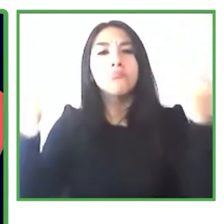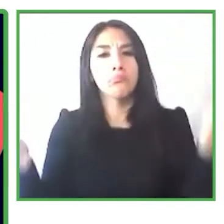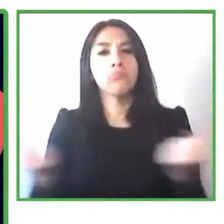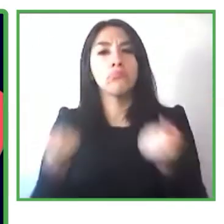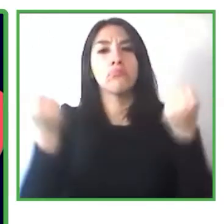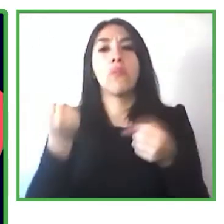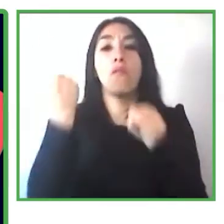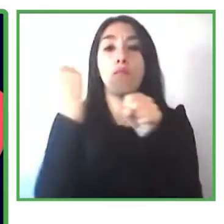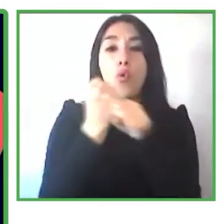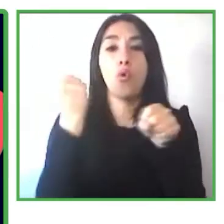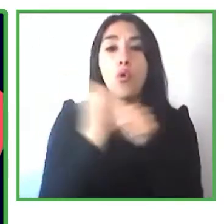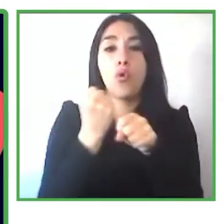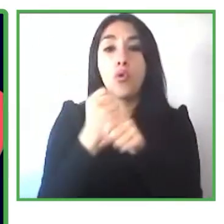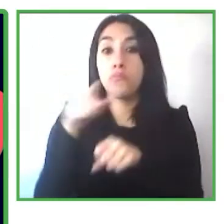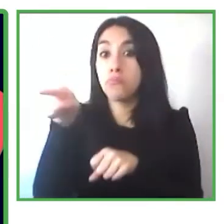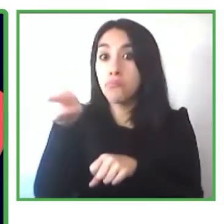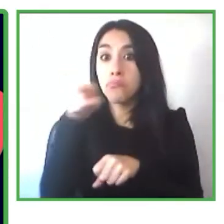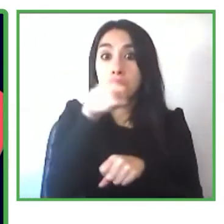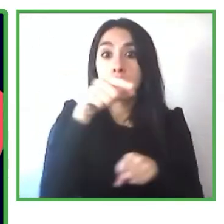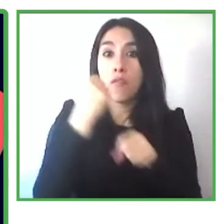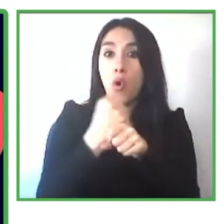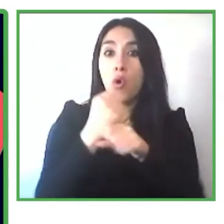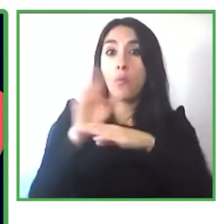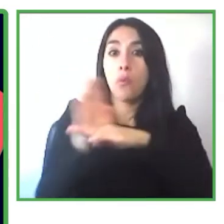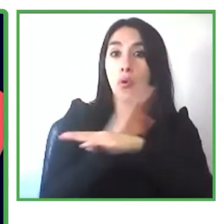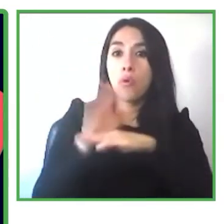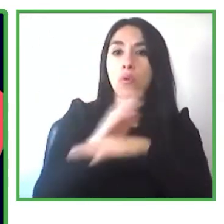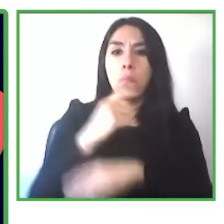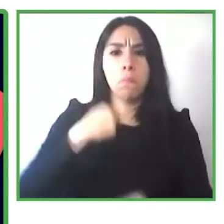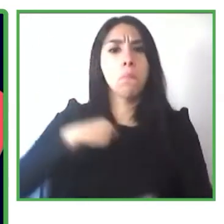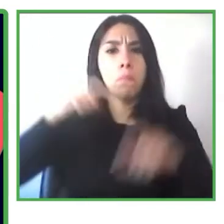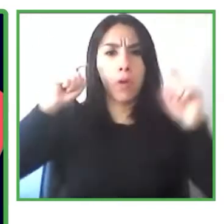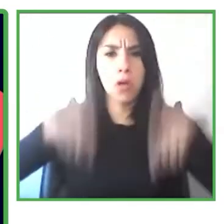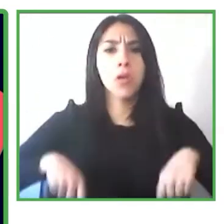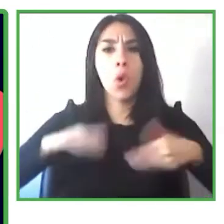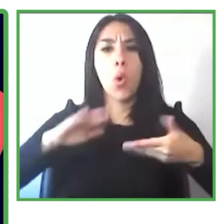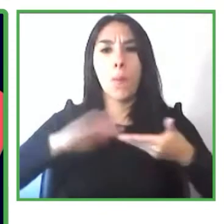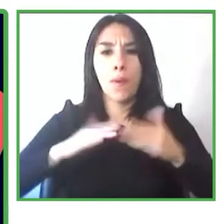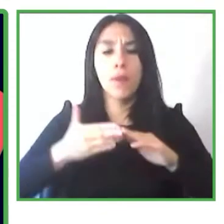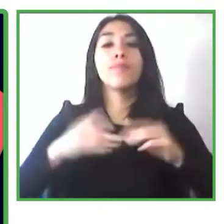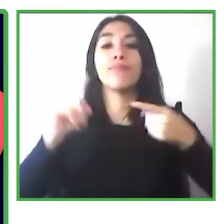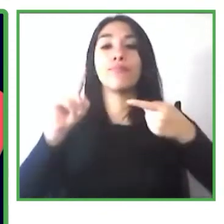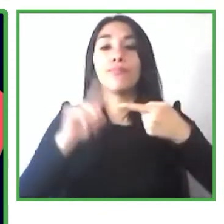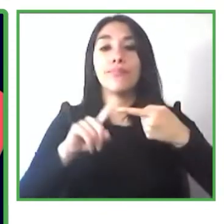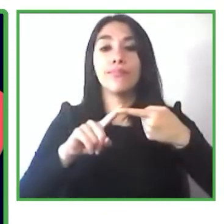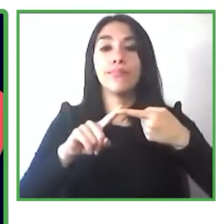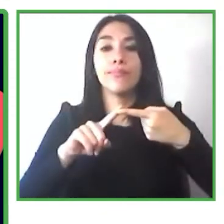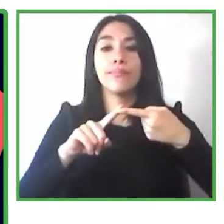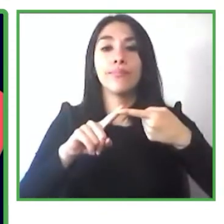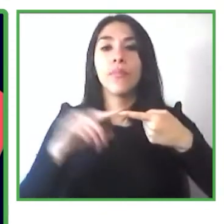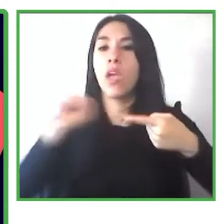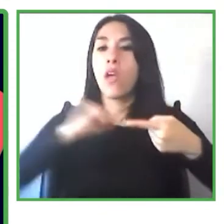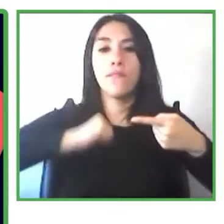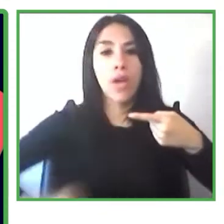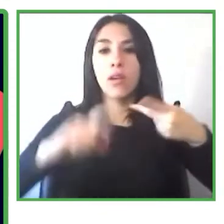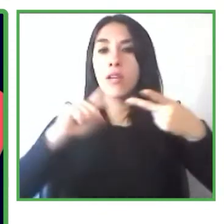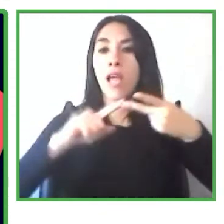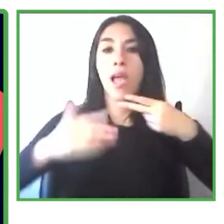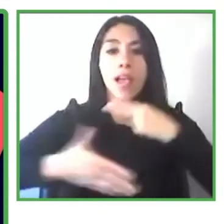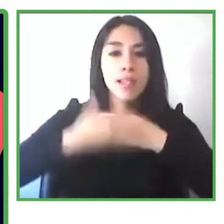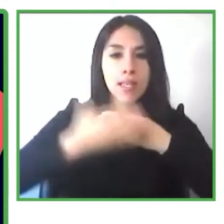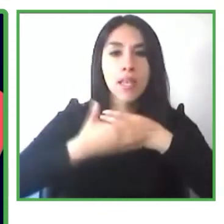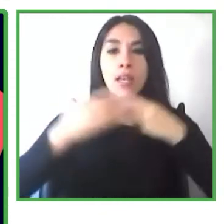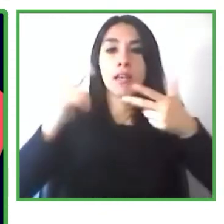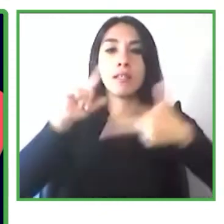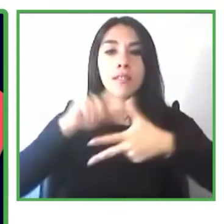contar con una estrategia ágil fácil práctica y que le otorgue los parámetros precisos para